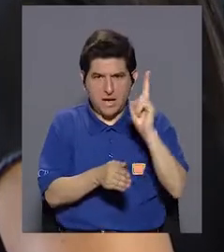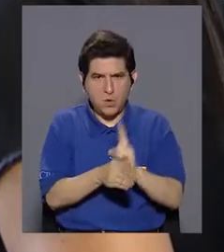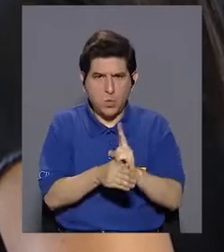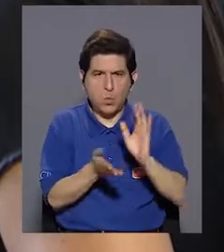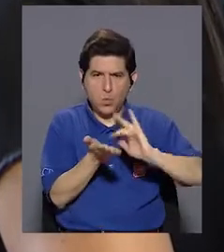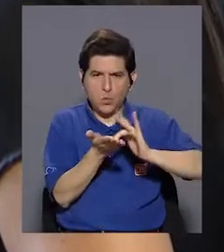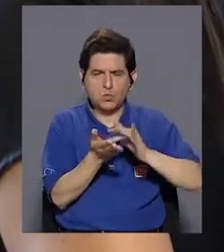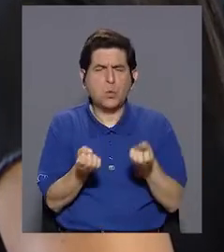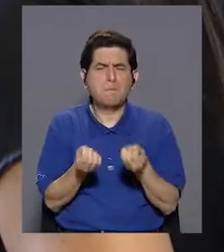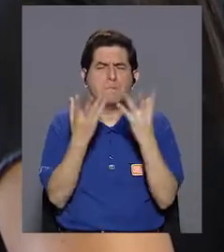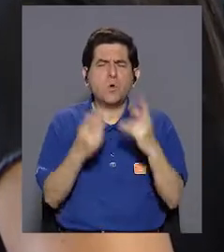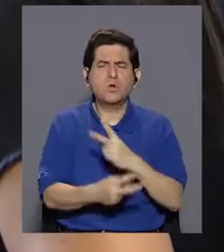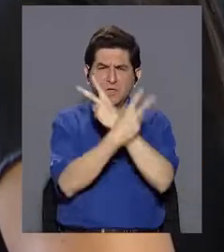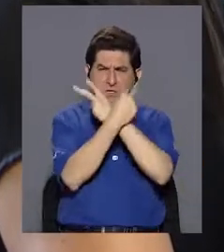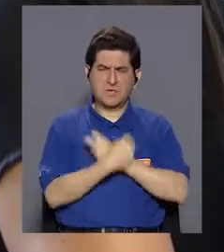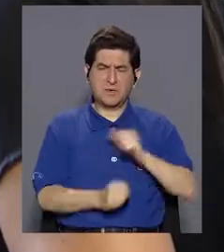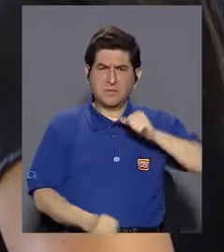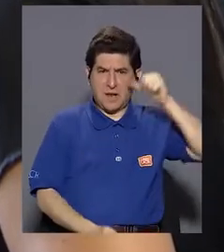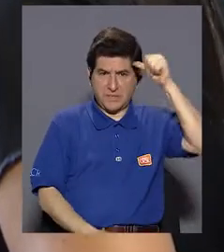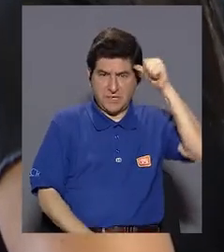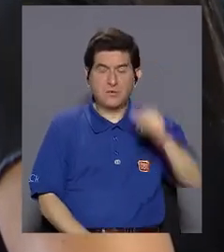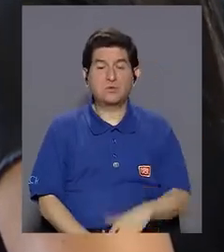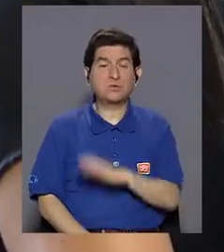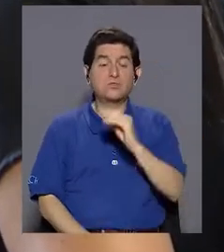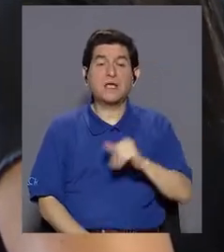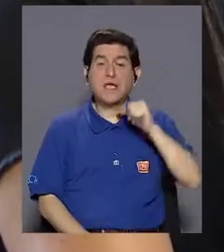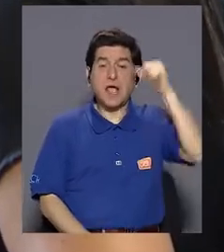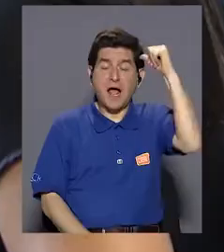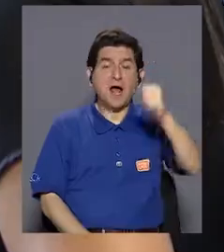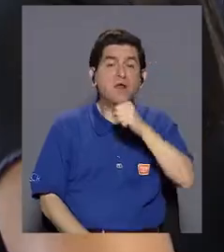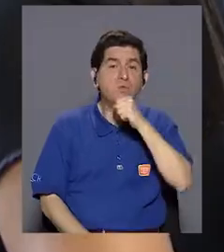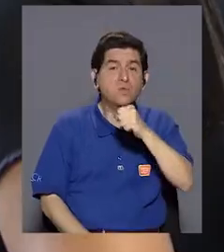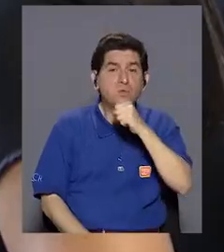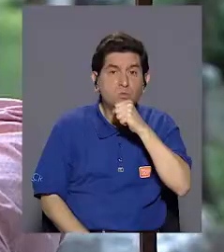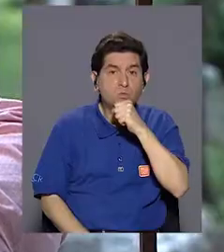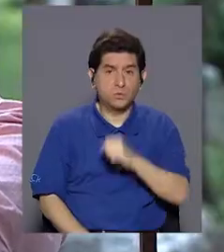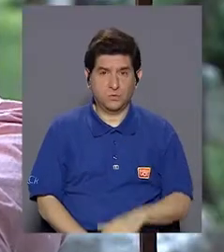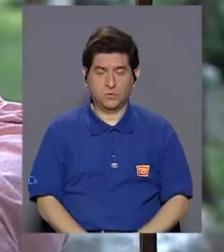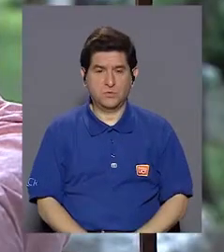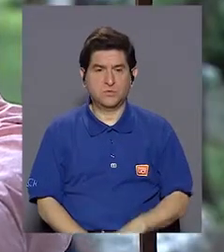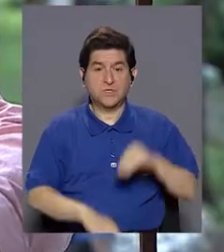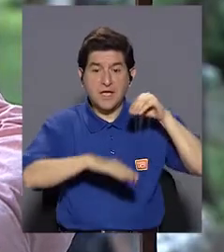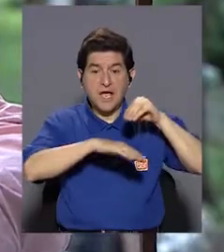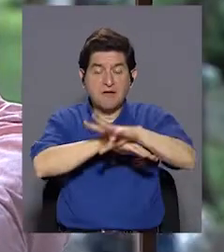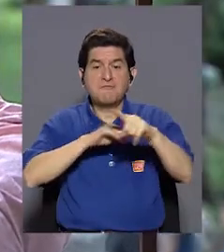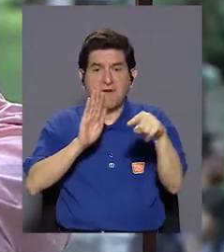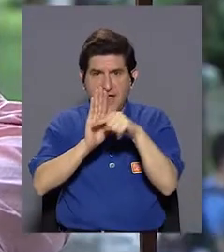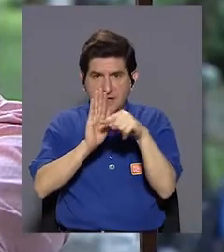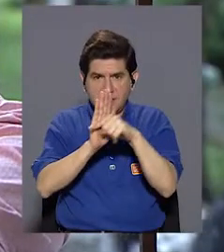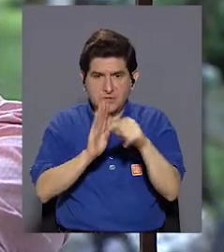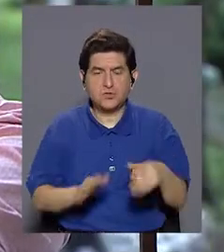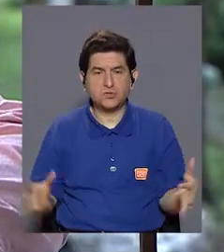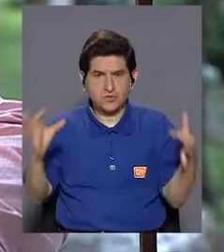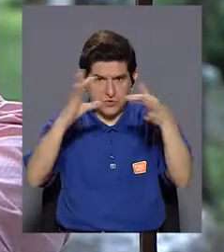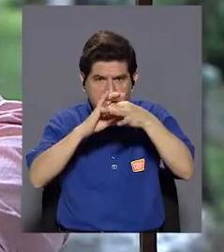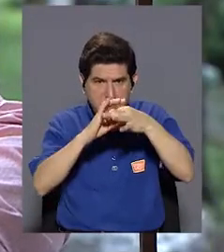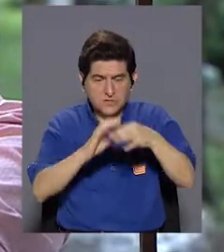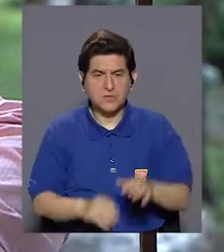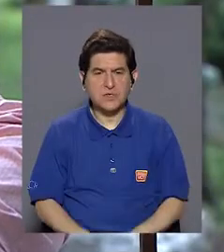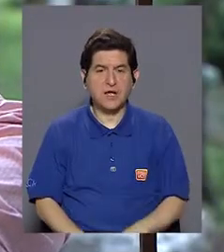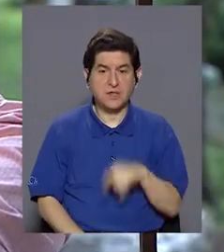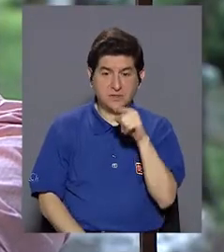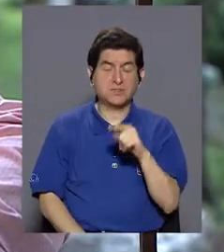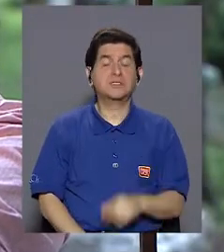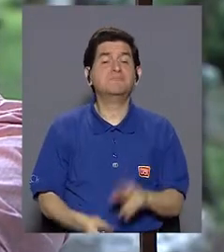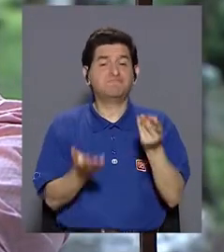genera gran cantidad de intoxicaciones en adultos, en adultos mayores principalmente el uso de medicamentos y efectos adversos relacionados con el medicamento son